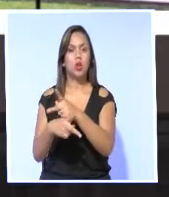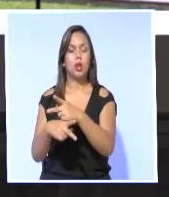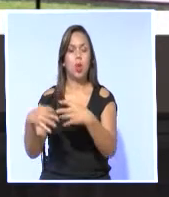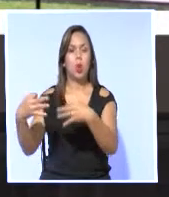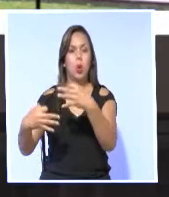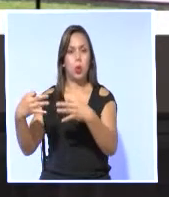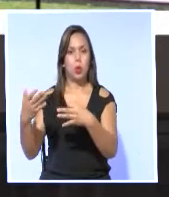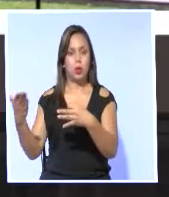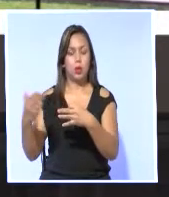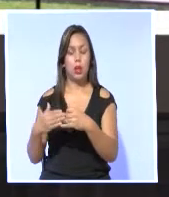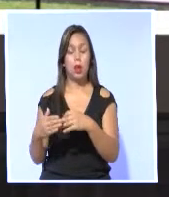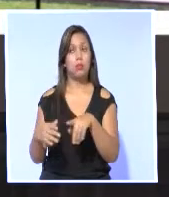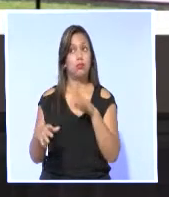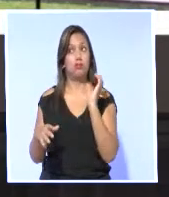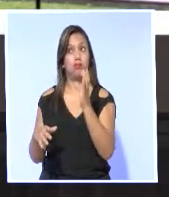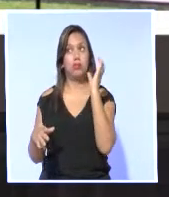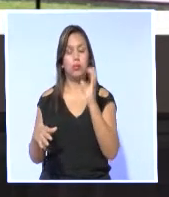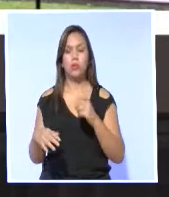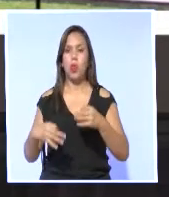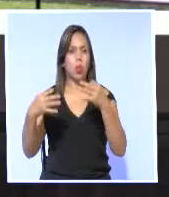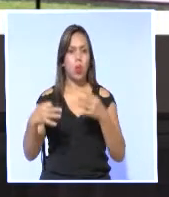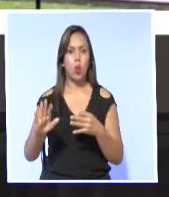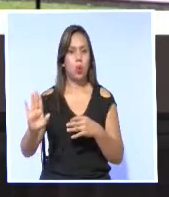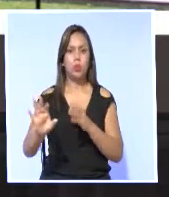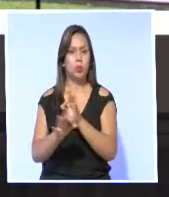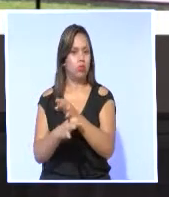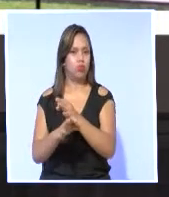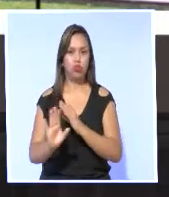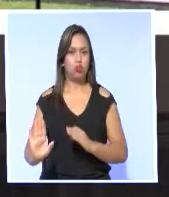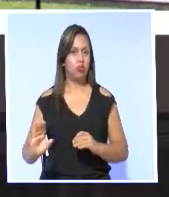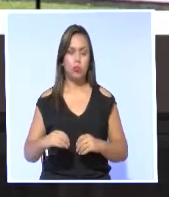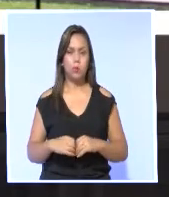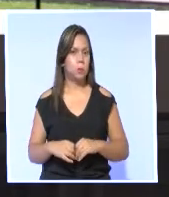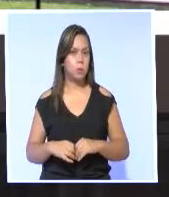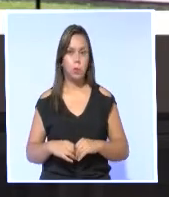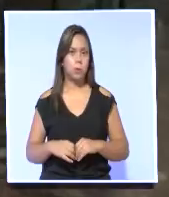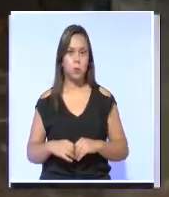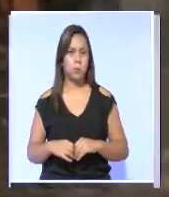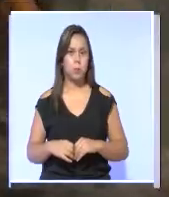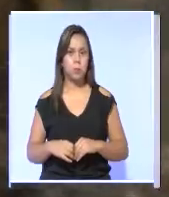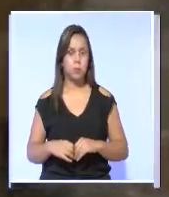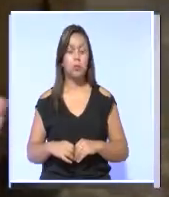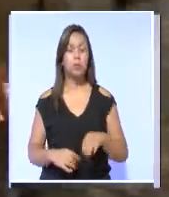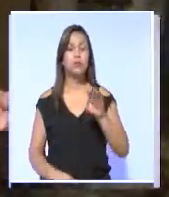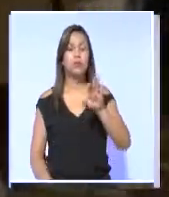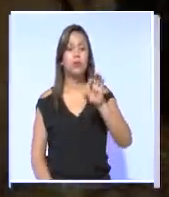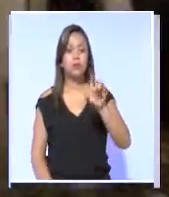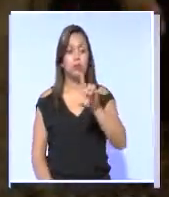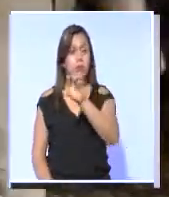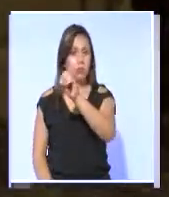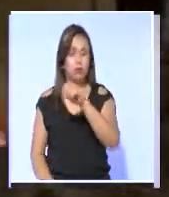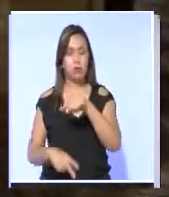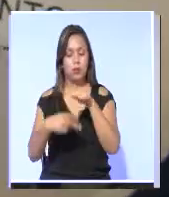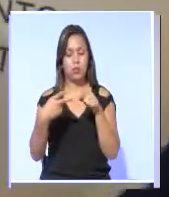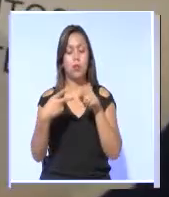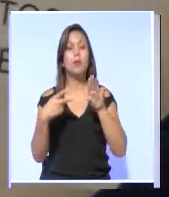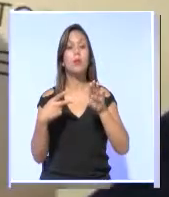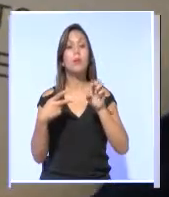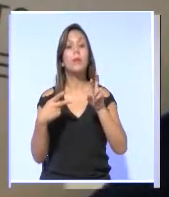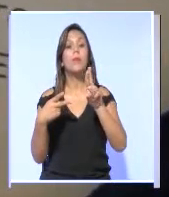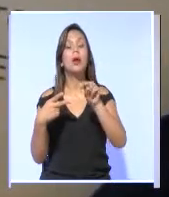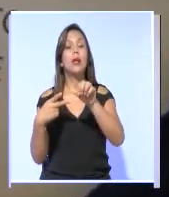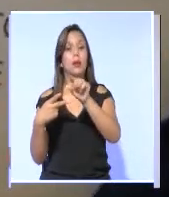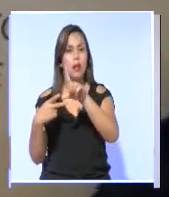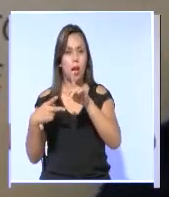presidente del Consejo de la Judicatura de incumplimiento de funciones. Raúl Tello y Esteban Bernal entregaron de manera